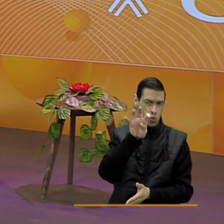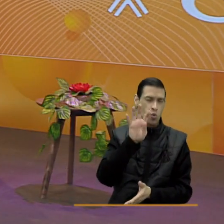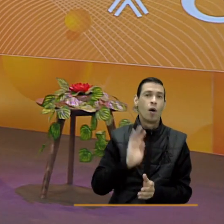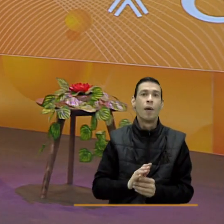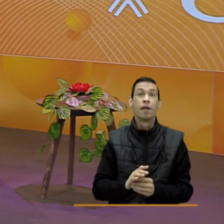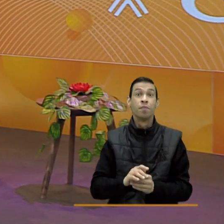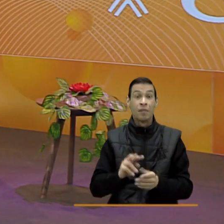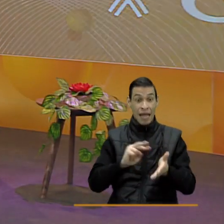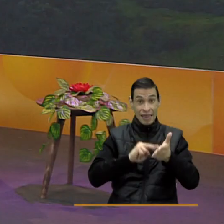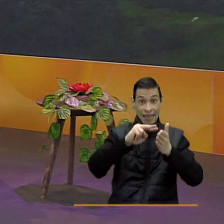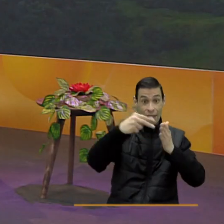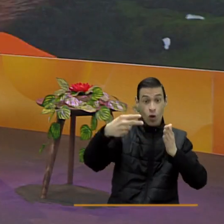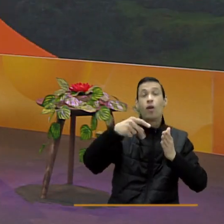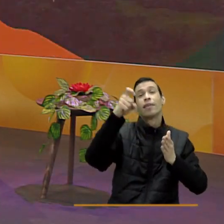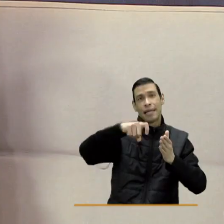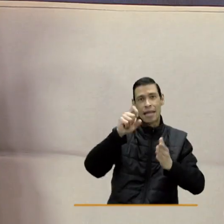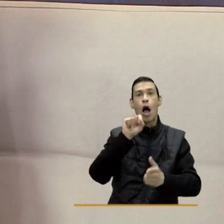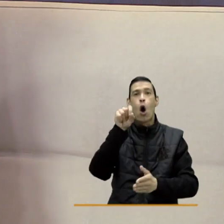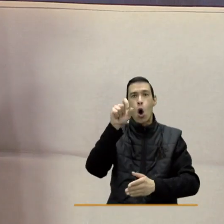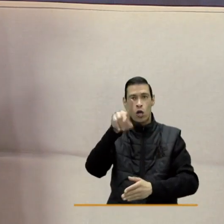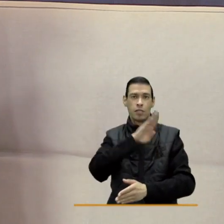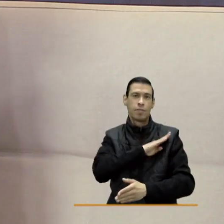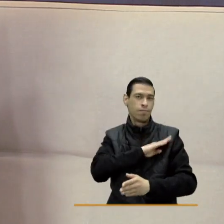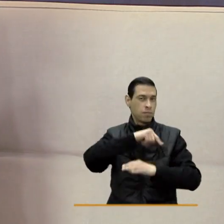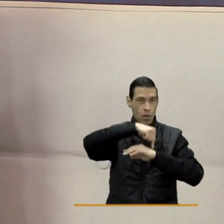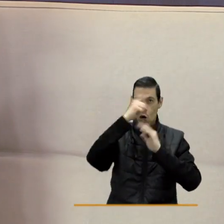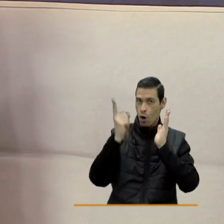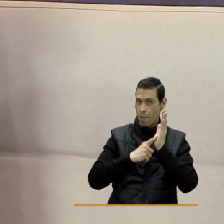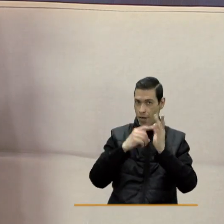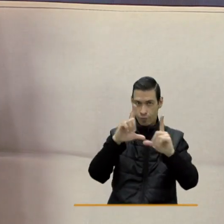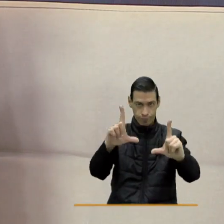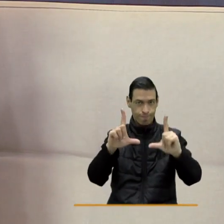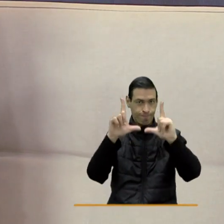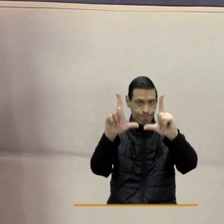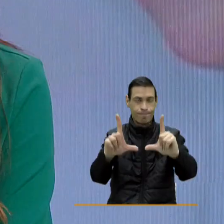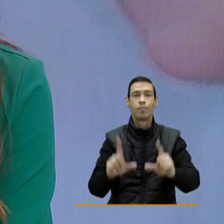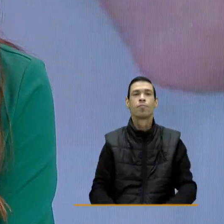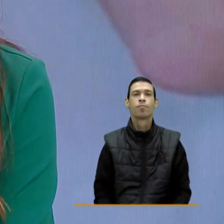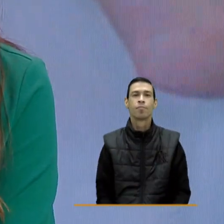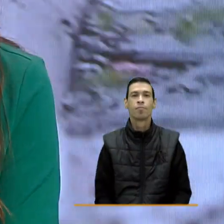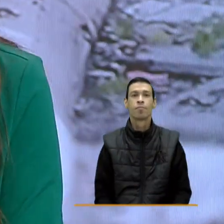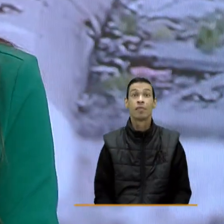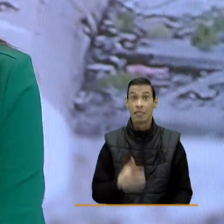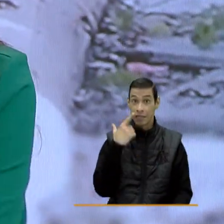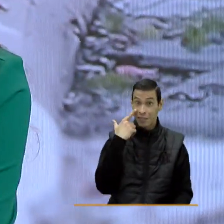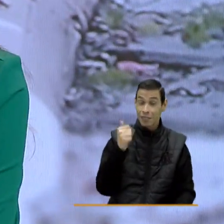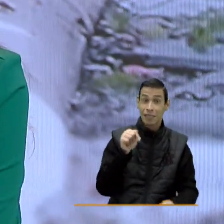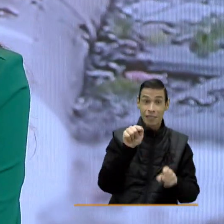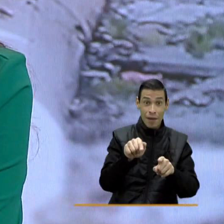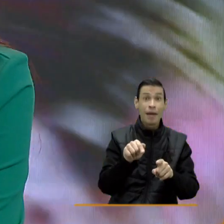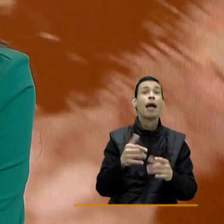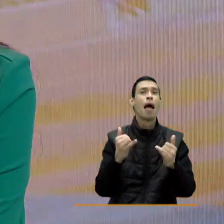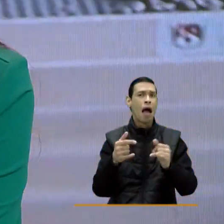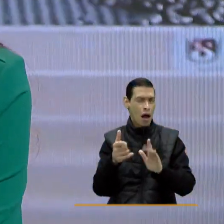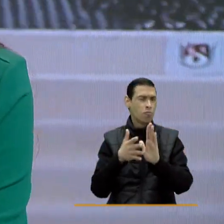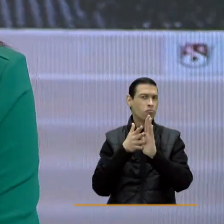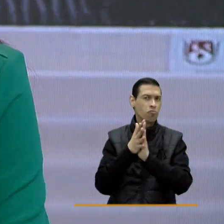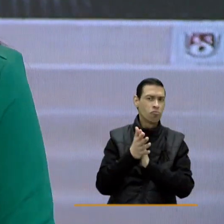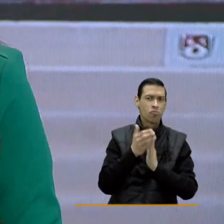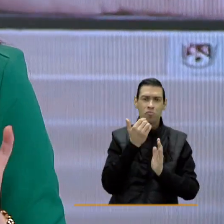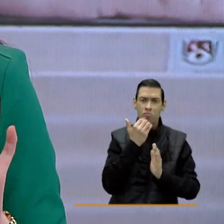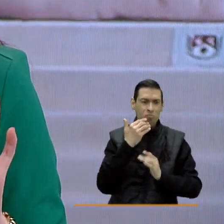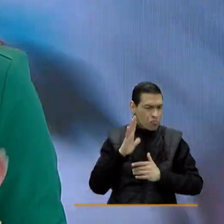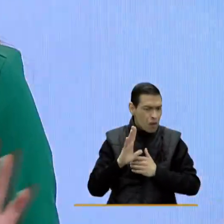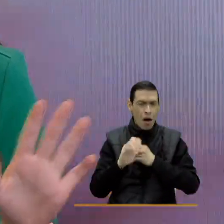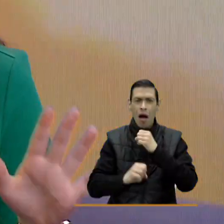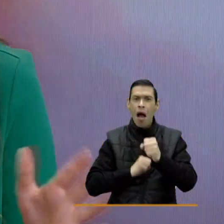si es tecnólogo debe tener su once grado aprobado. Qué bueno, Jaime. Ahorita que decías lo del tema de la edad, me imaginé que